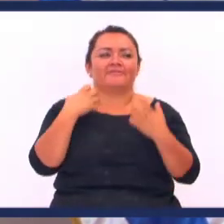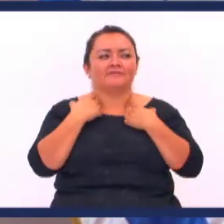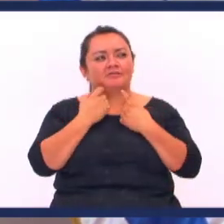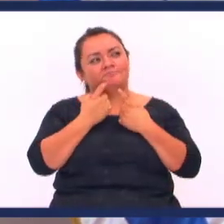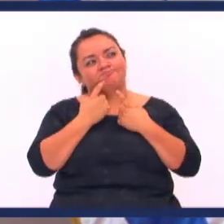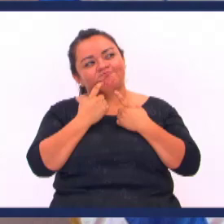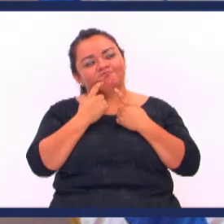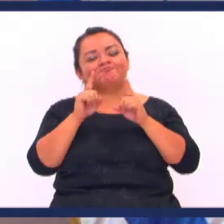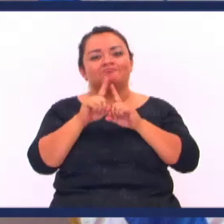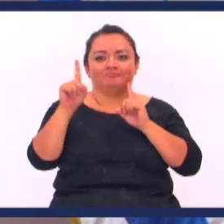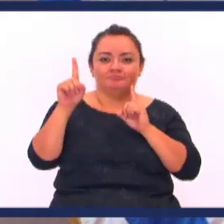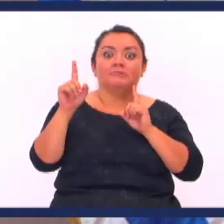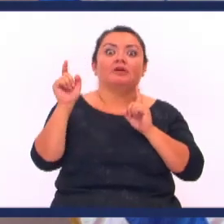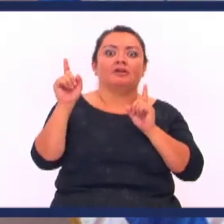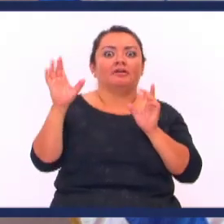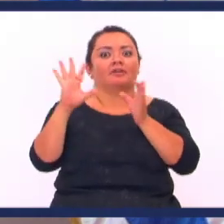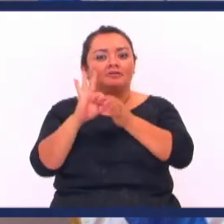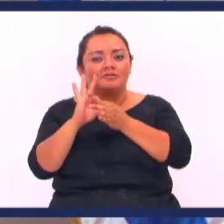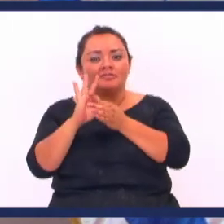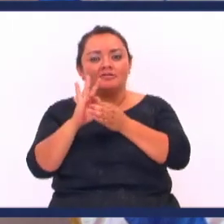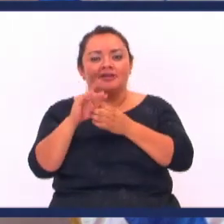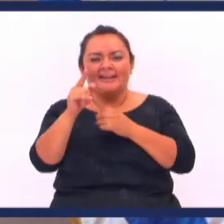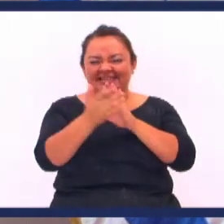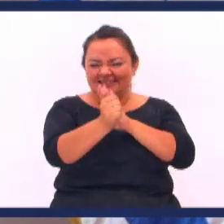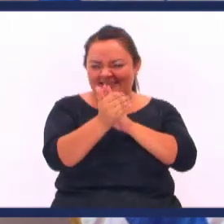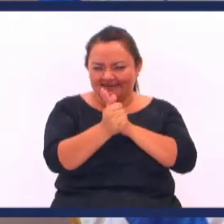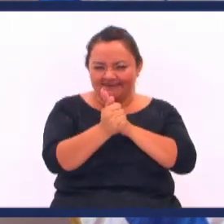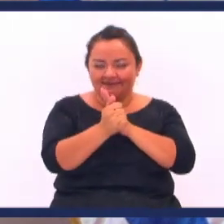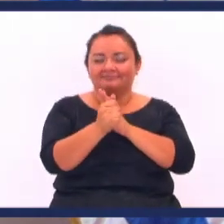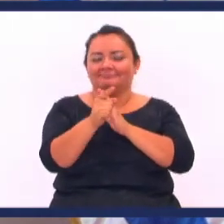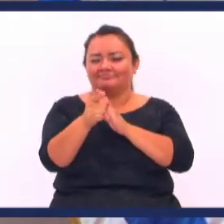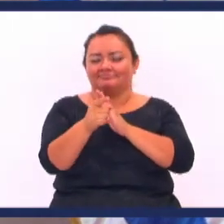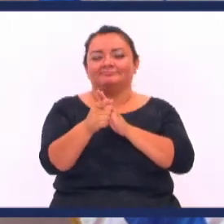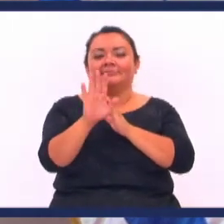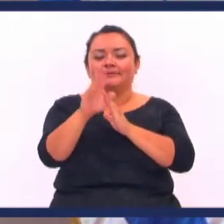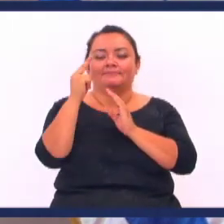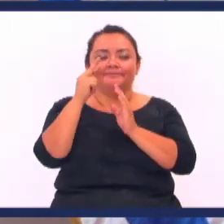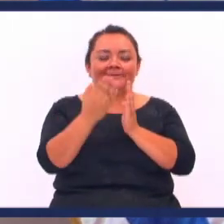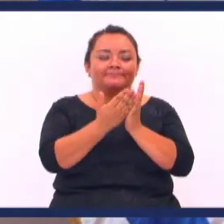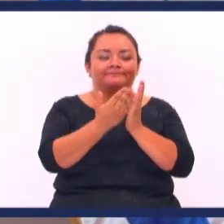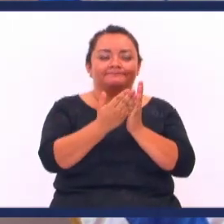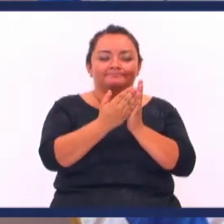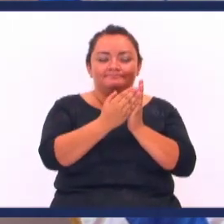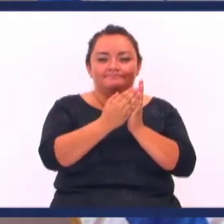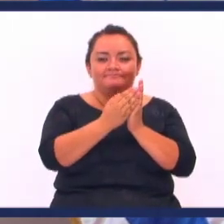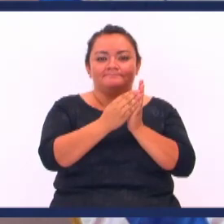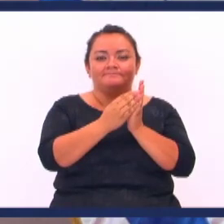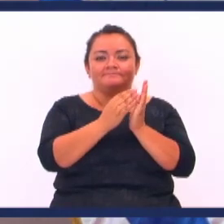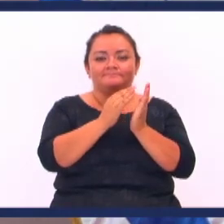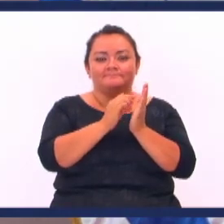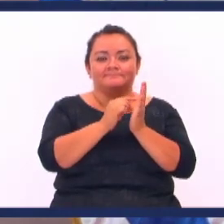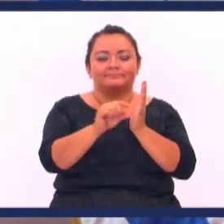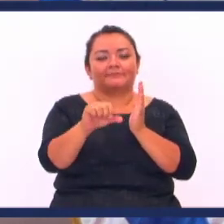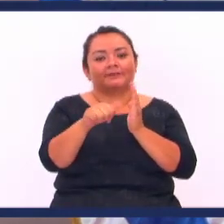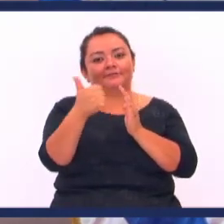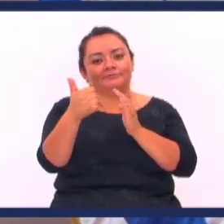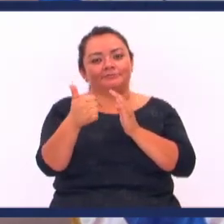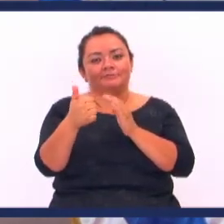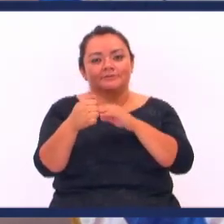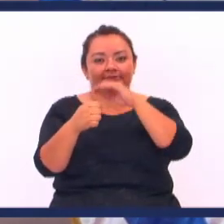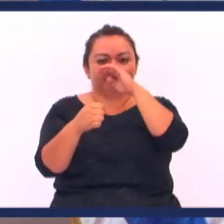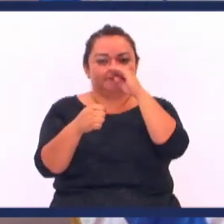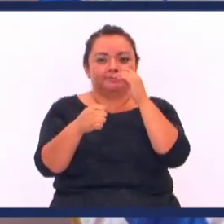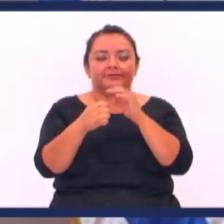no sabíamos Que teníamos Ese talento oculto Vea lo que dice La palabra del Señor Vamos a ir a otro texto